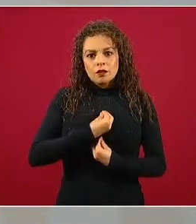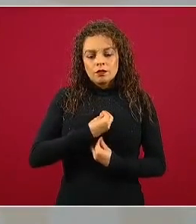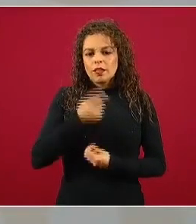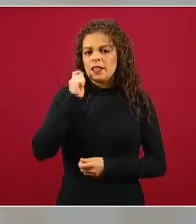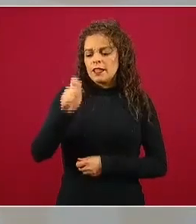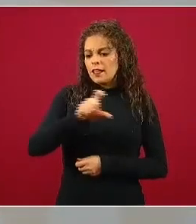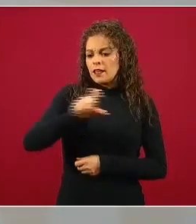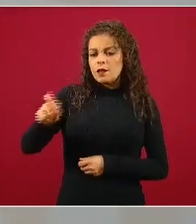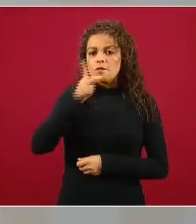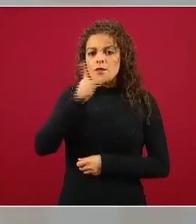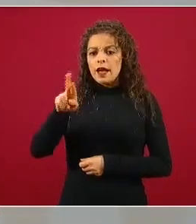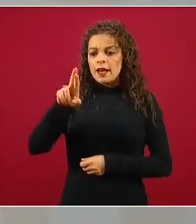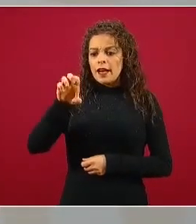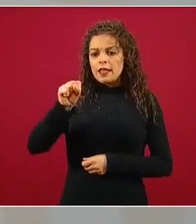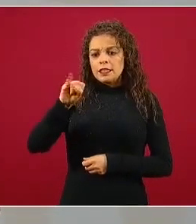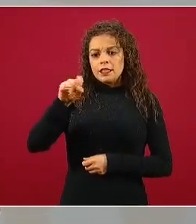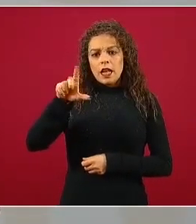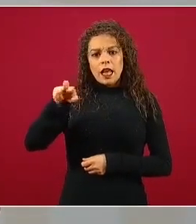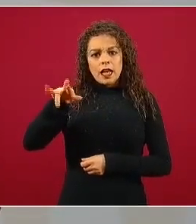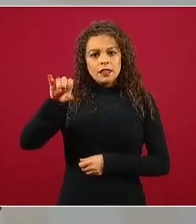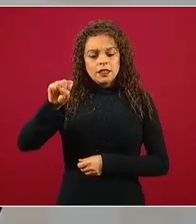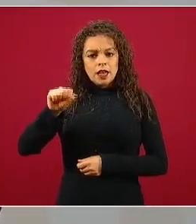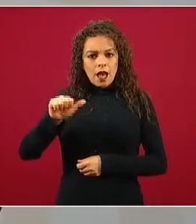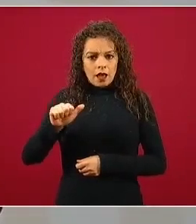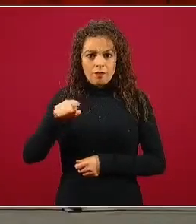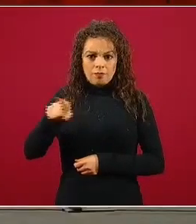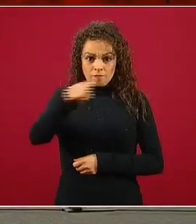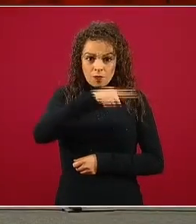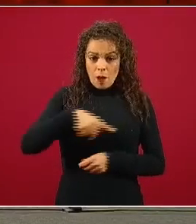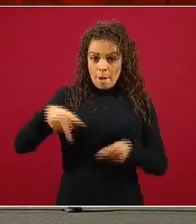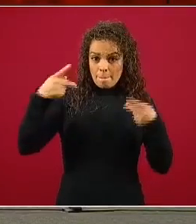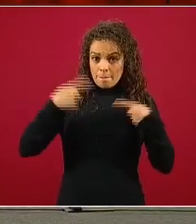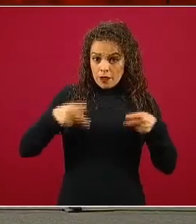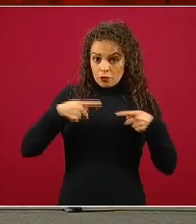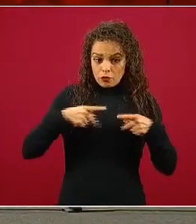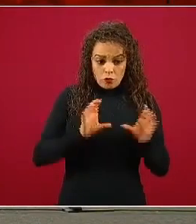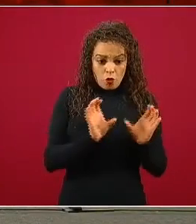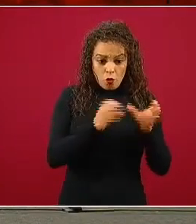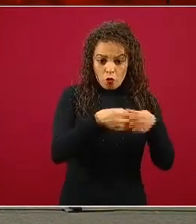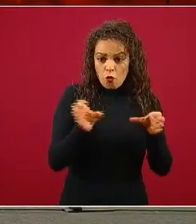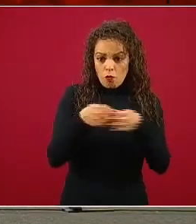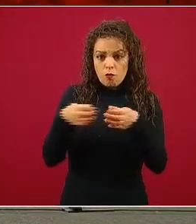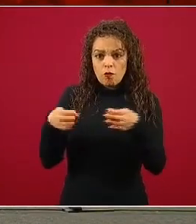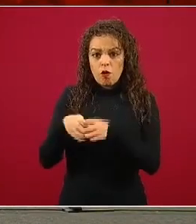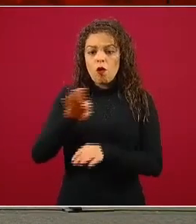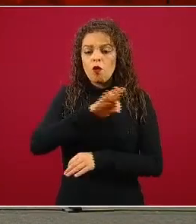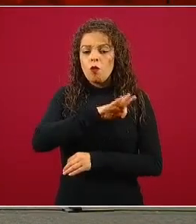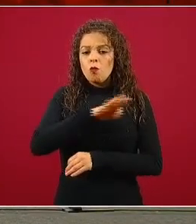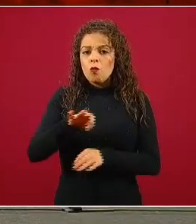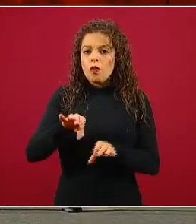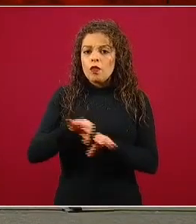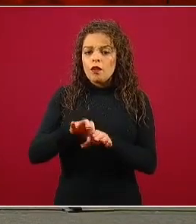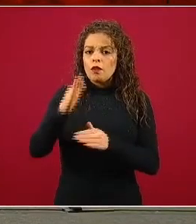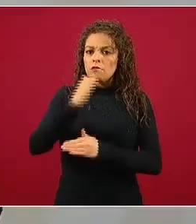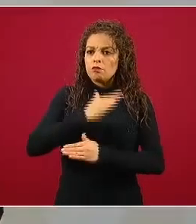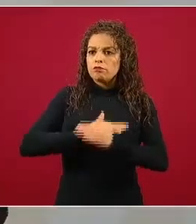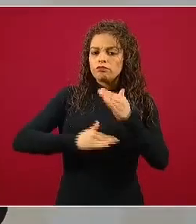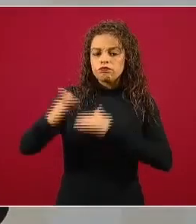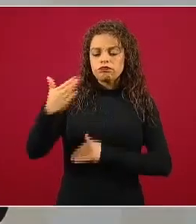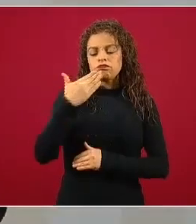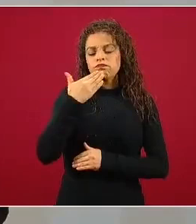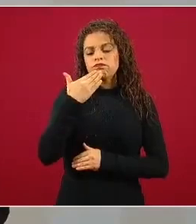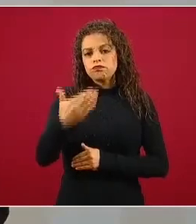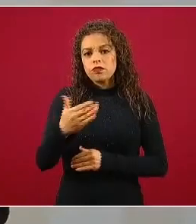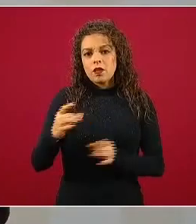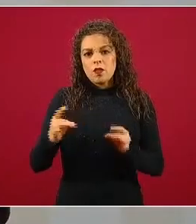tenemos los individuos y que tenemos los países y las comunidades para sobreponernos a la adversidad. En este momento